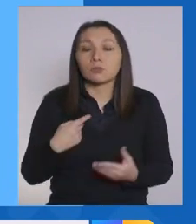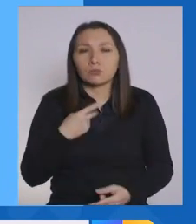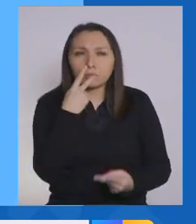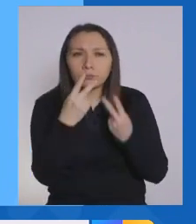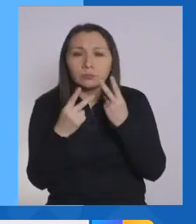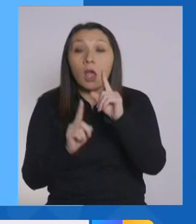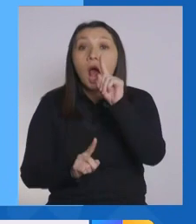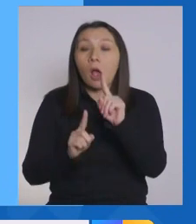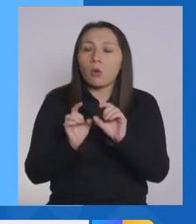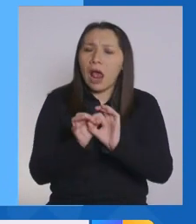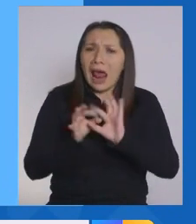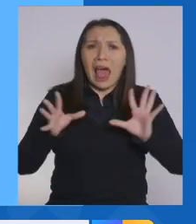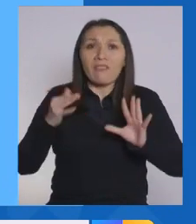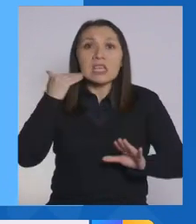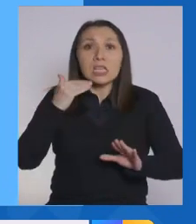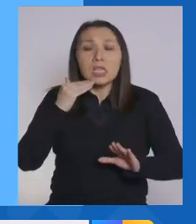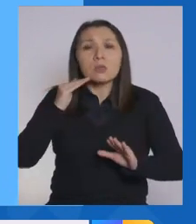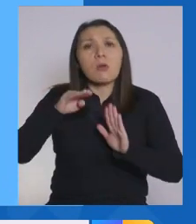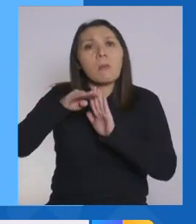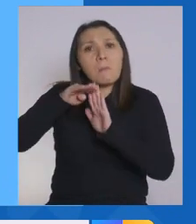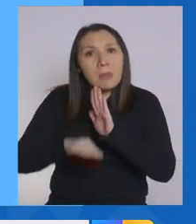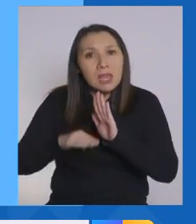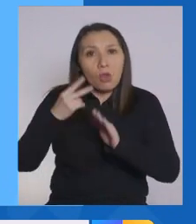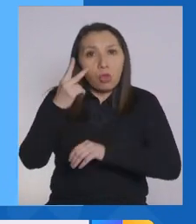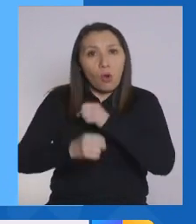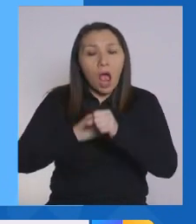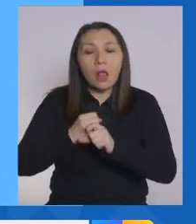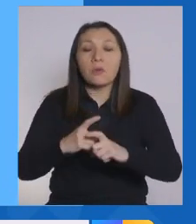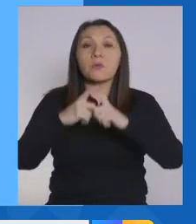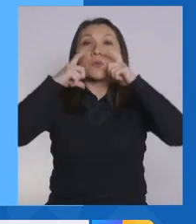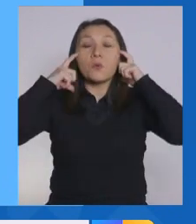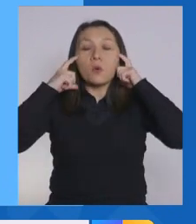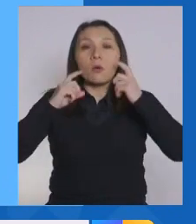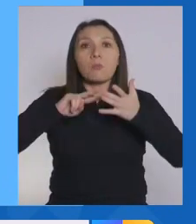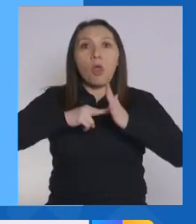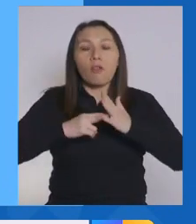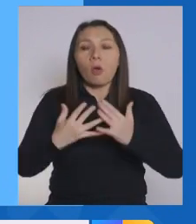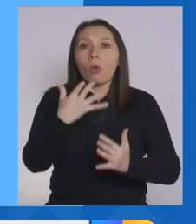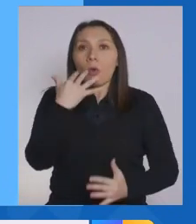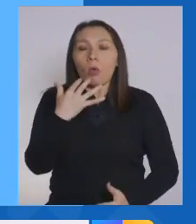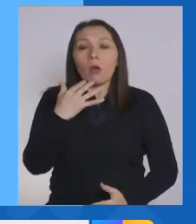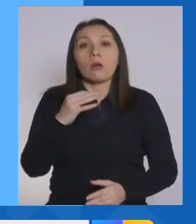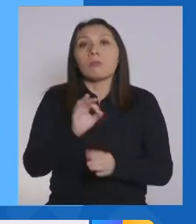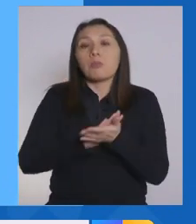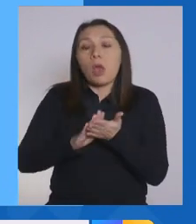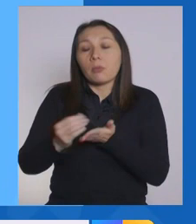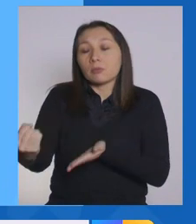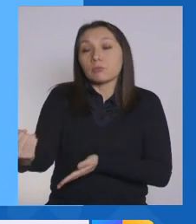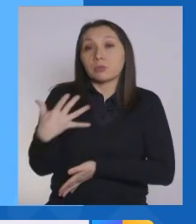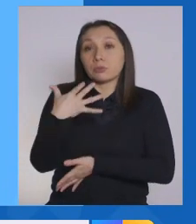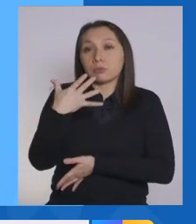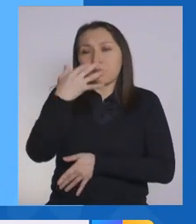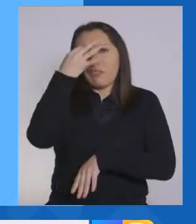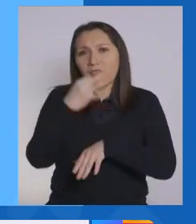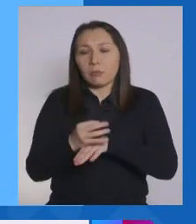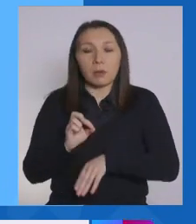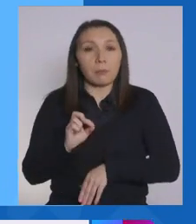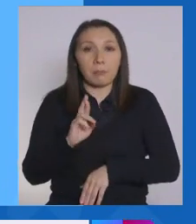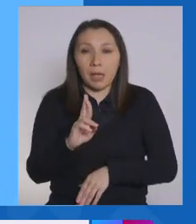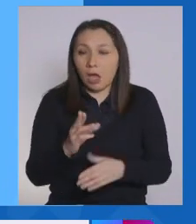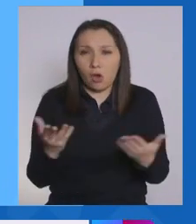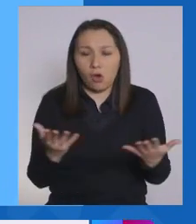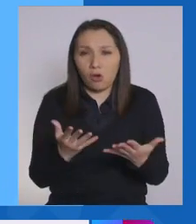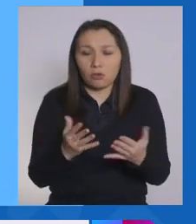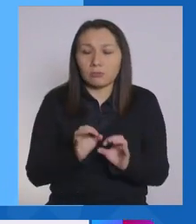visto casos graves de niños menores de dos años. Es decir, si se contagian, a veces se agravan, y la